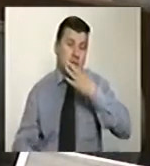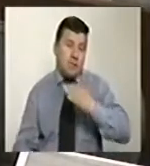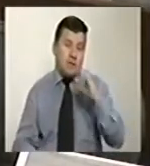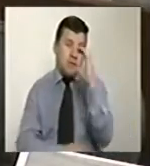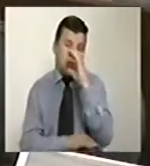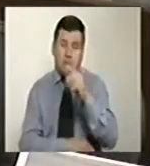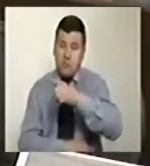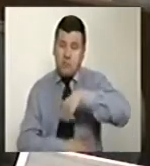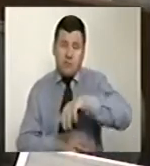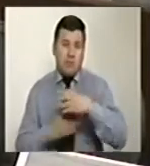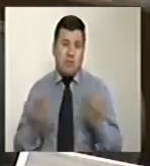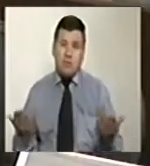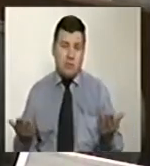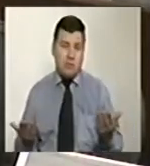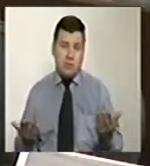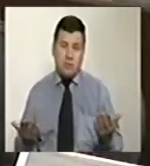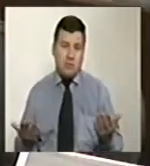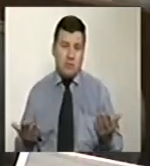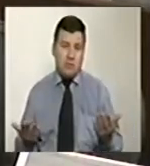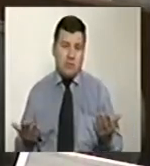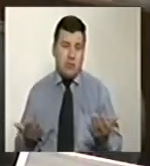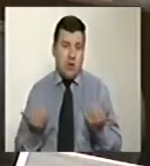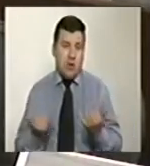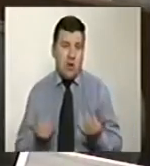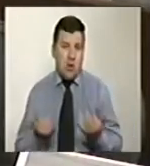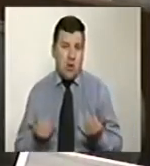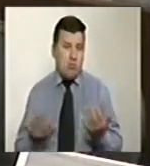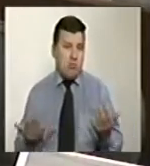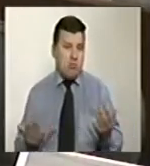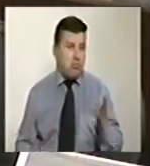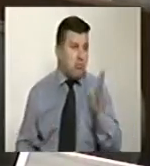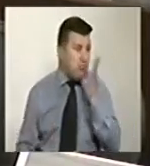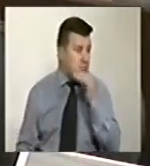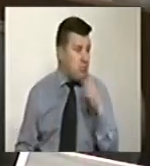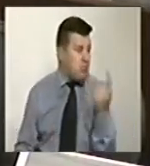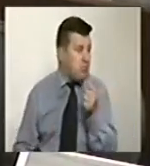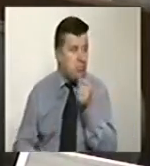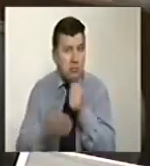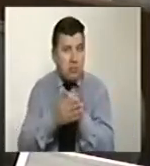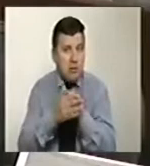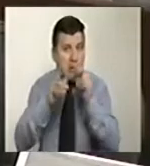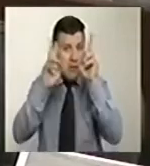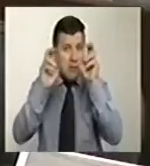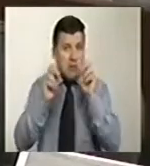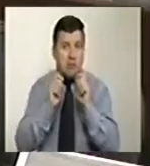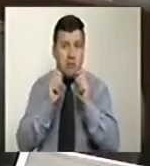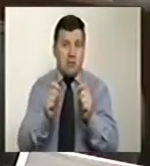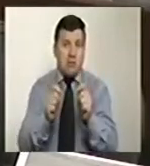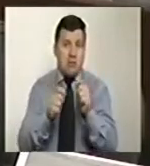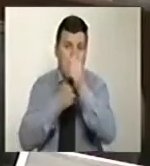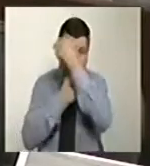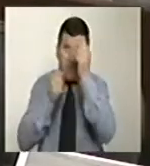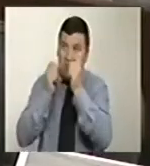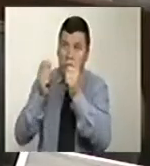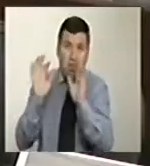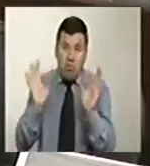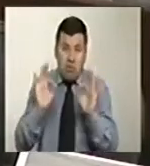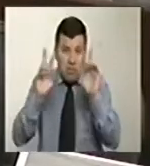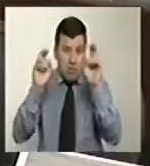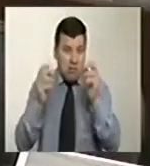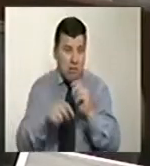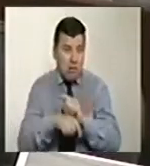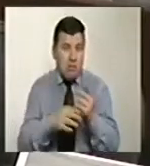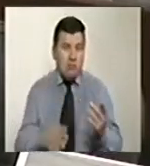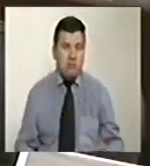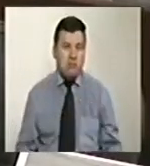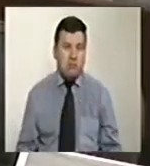colombianos, esto es simplemente porque como hoy no estamos aquí tratando temas para entregarle el país a las FARC ni esas cosas del fast track,